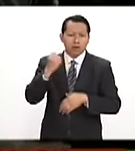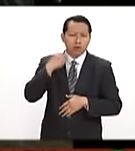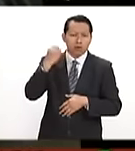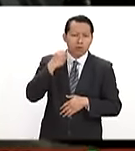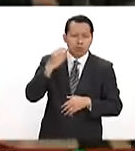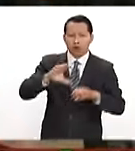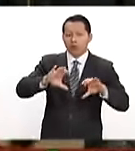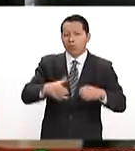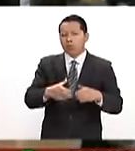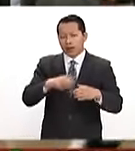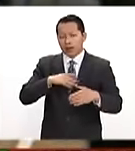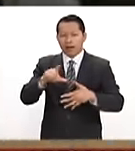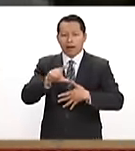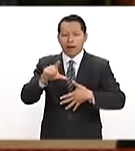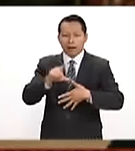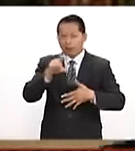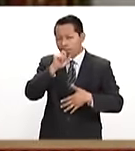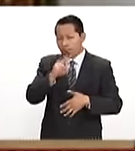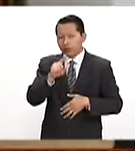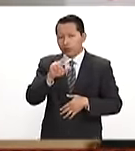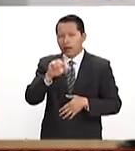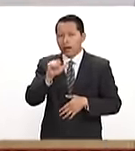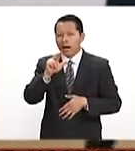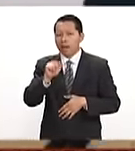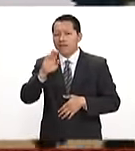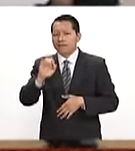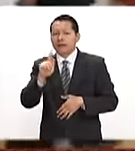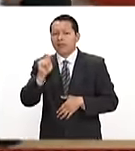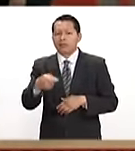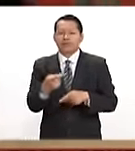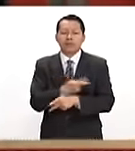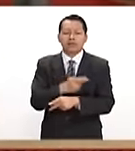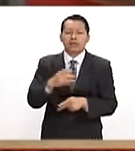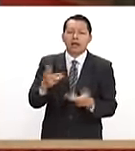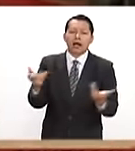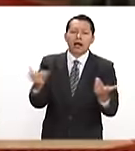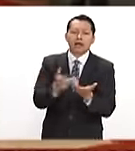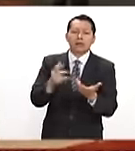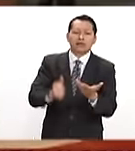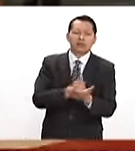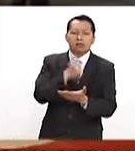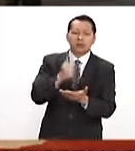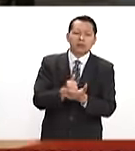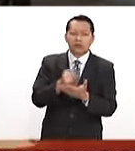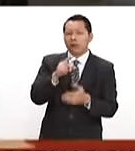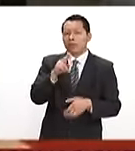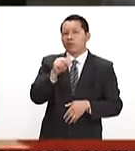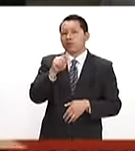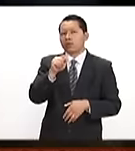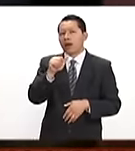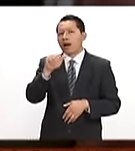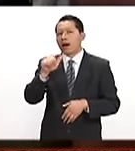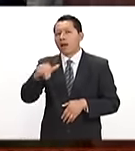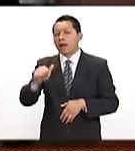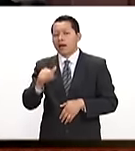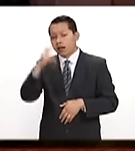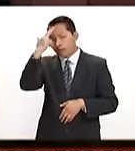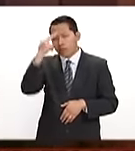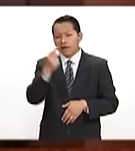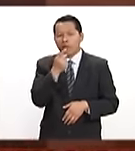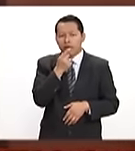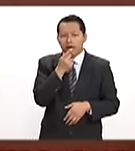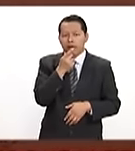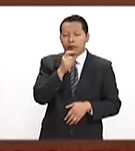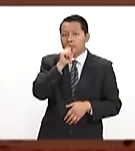de la comunidad de estados latinoamericanos y caribeños que se realiza en la ciudad de Punta Cana, en República Dominicana.